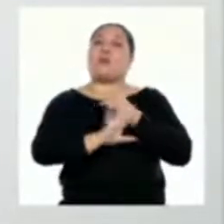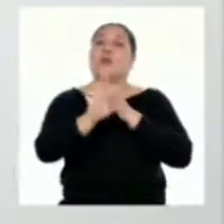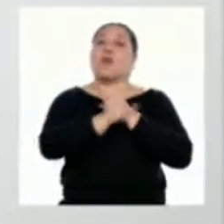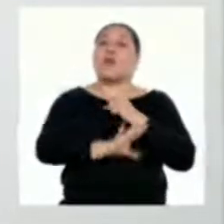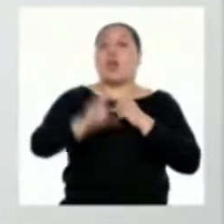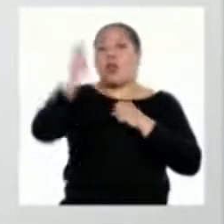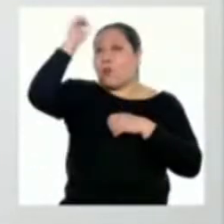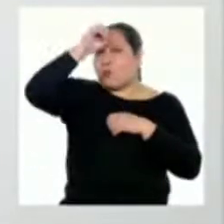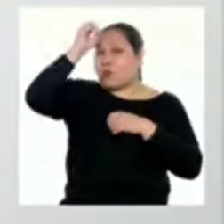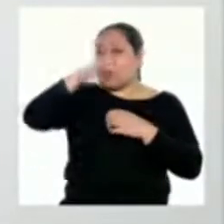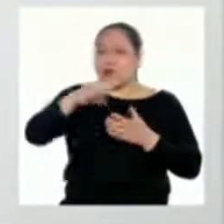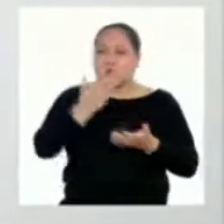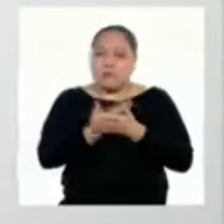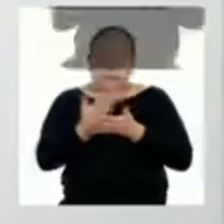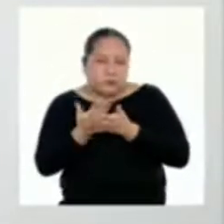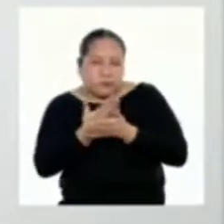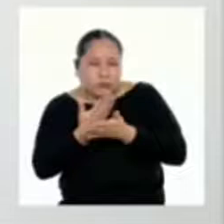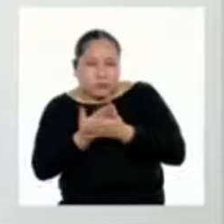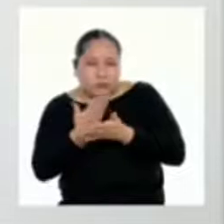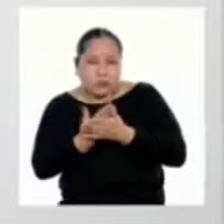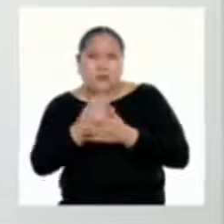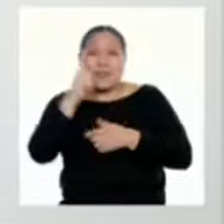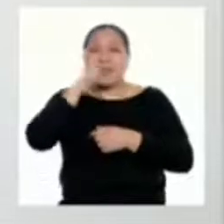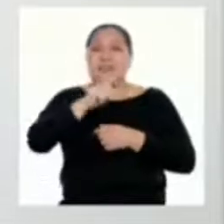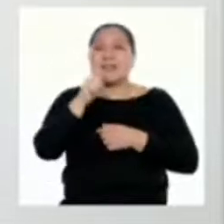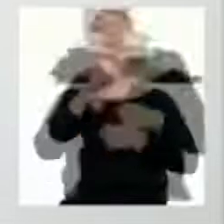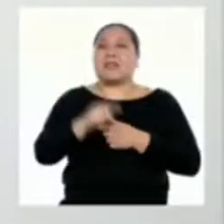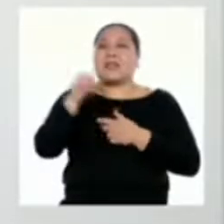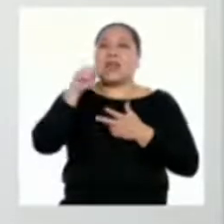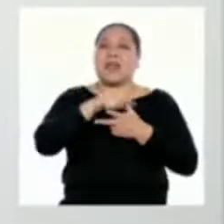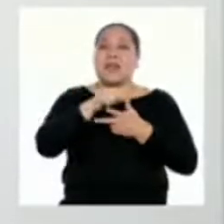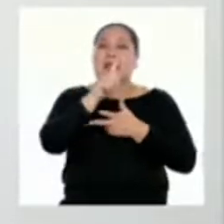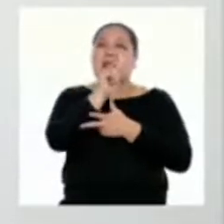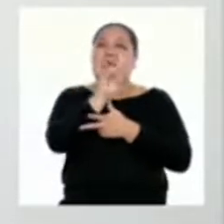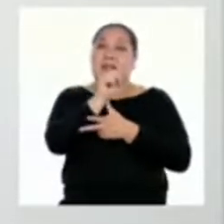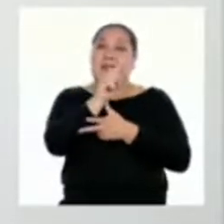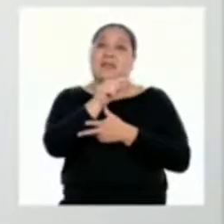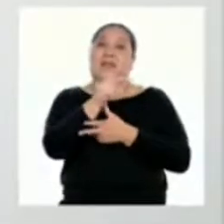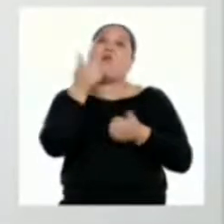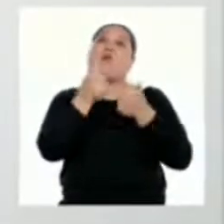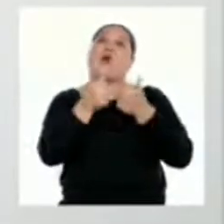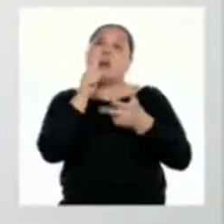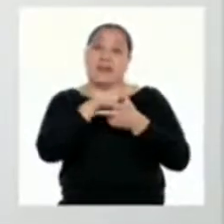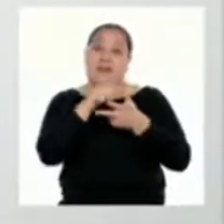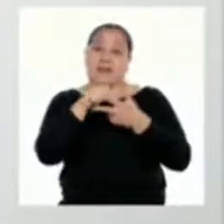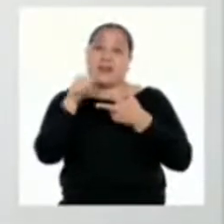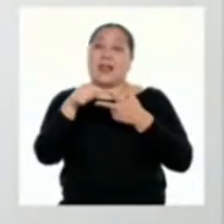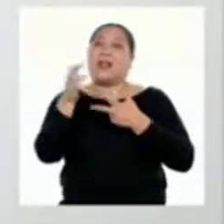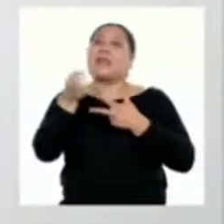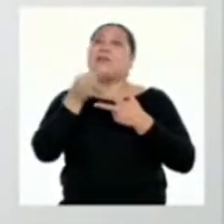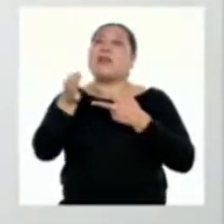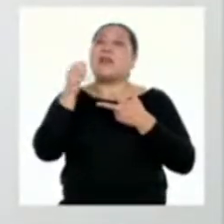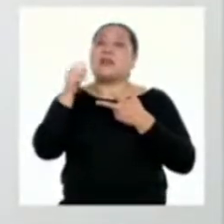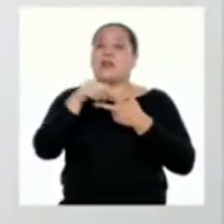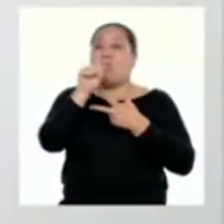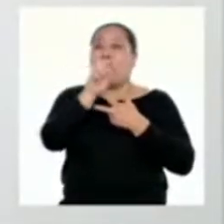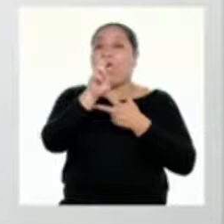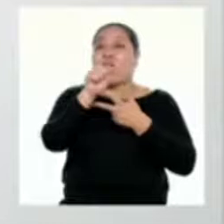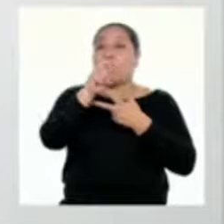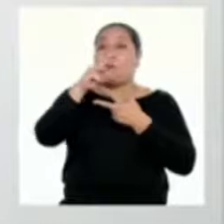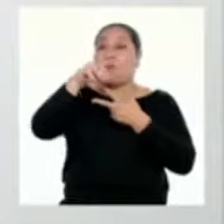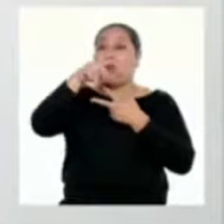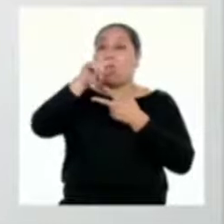rebatir ideas necesita que exista una tesis principal argumentos que sustenten esa tesis y